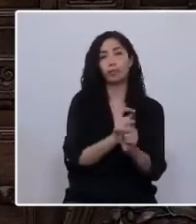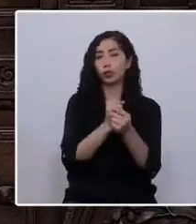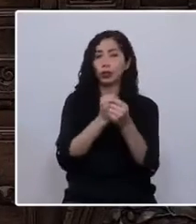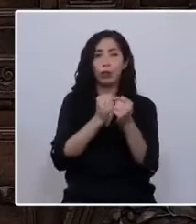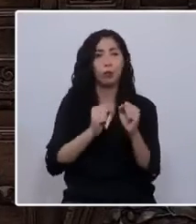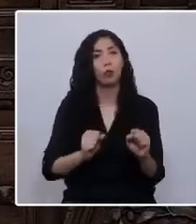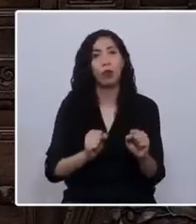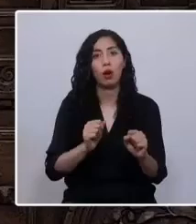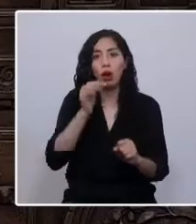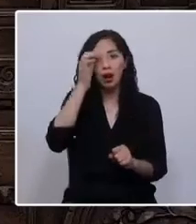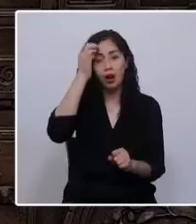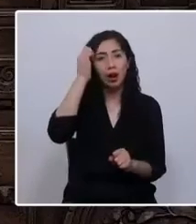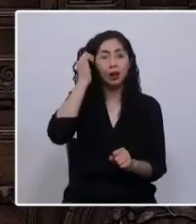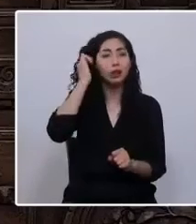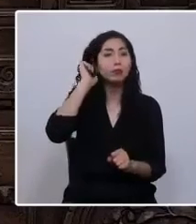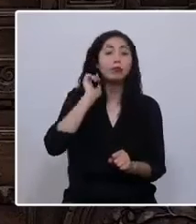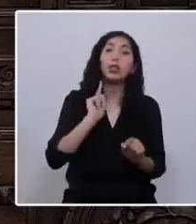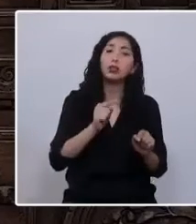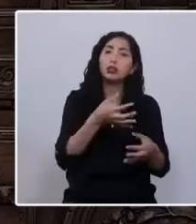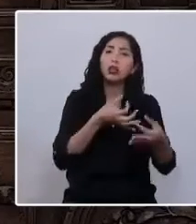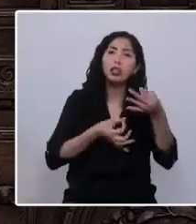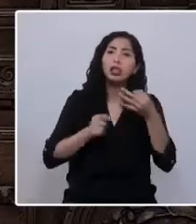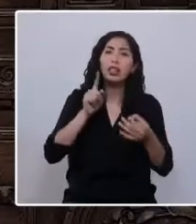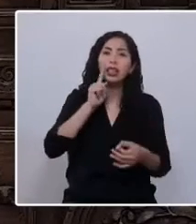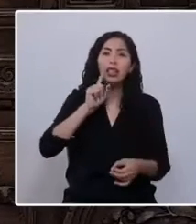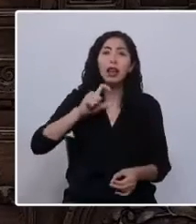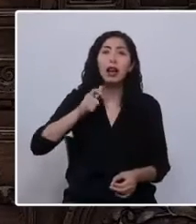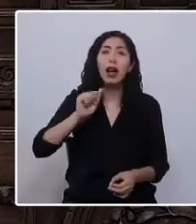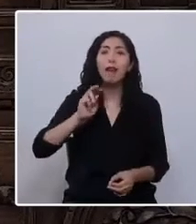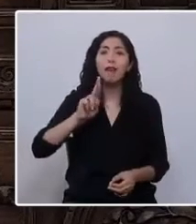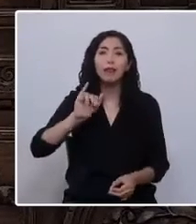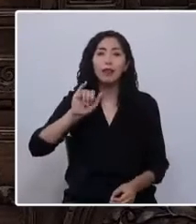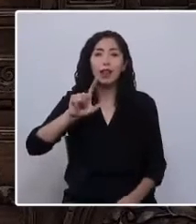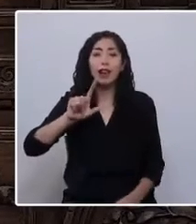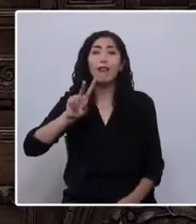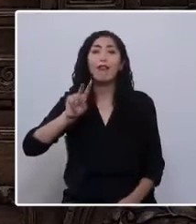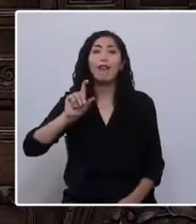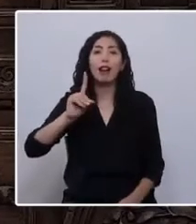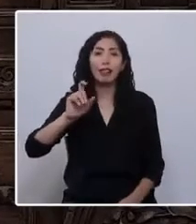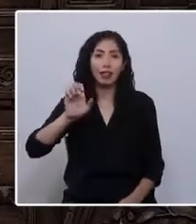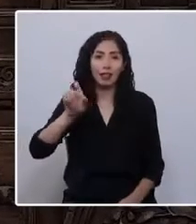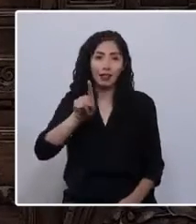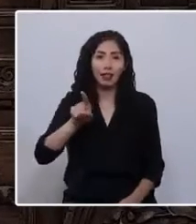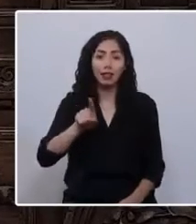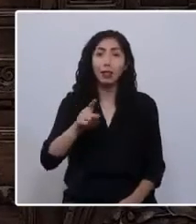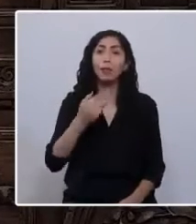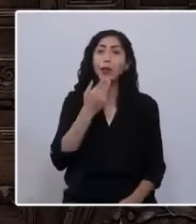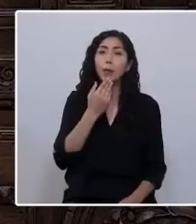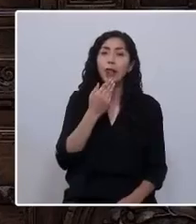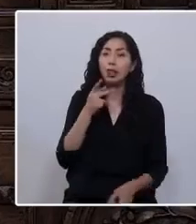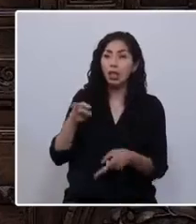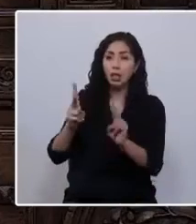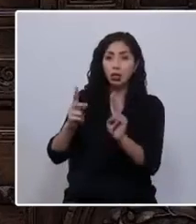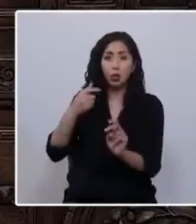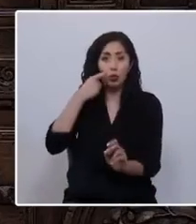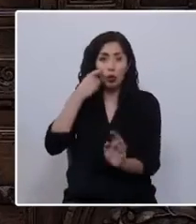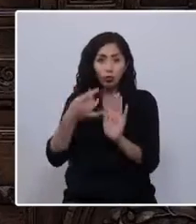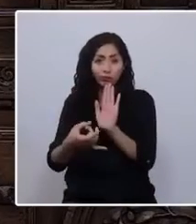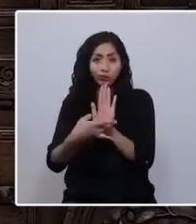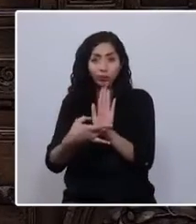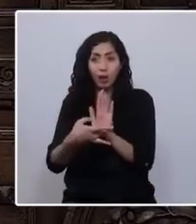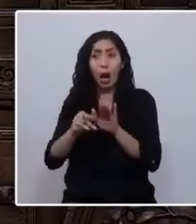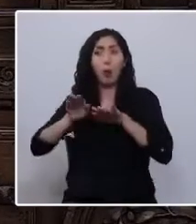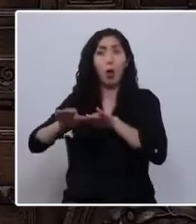más justa de las causas, como nos decía el gran Gabriel Valdés. Menos aún toleramos el atropello a los derechos humanos. Los derechos